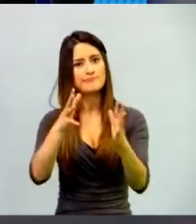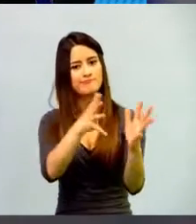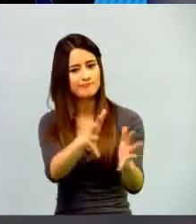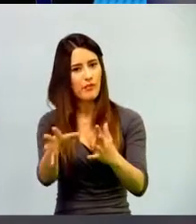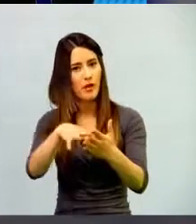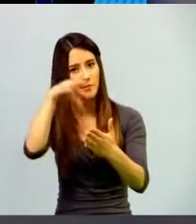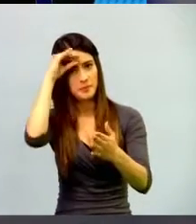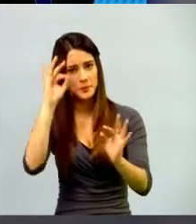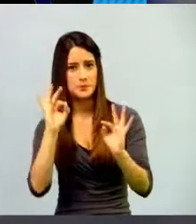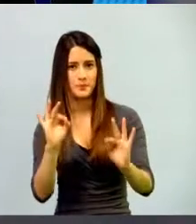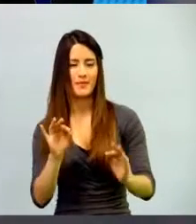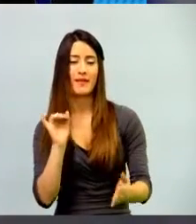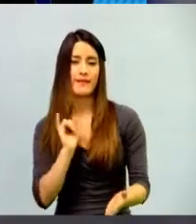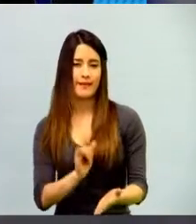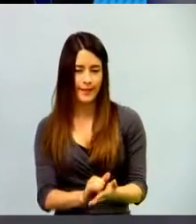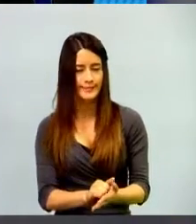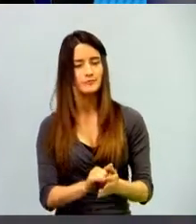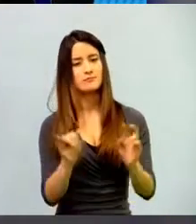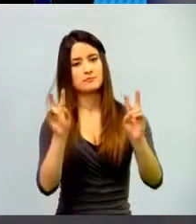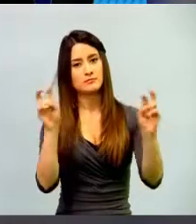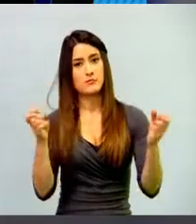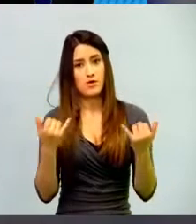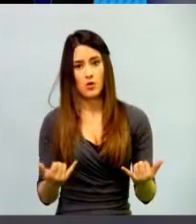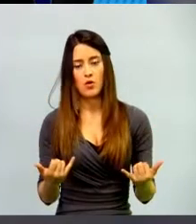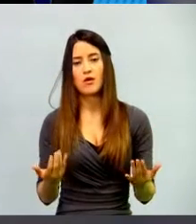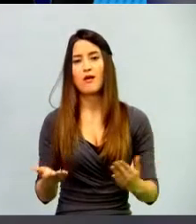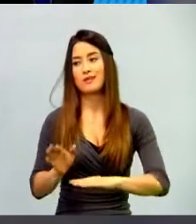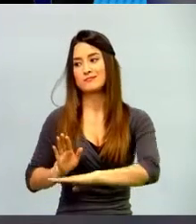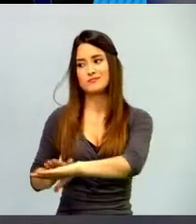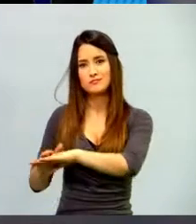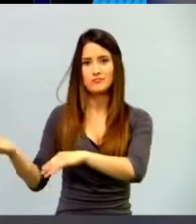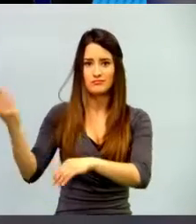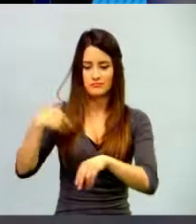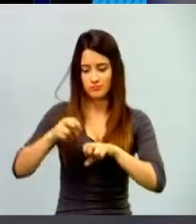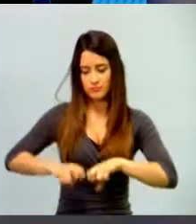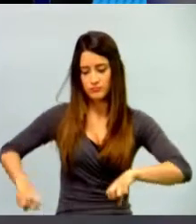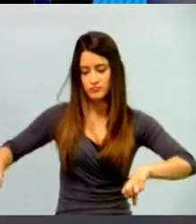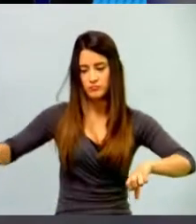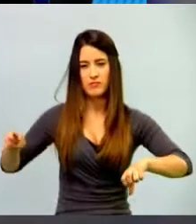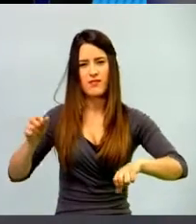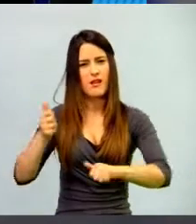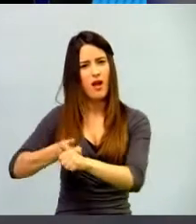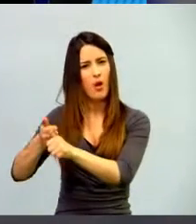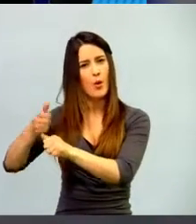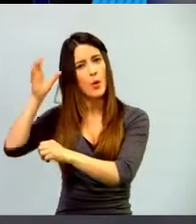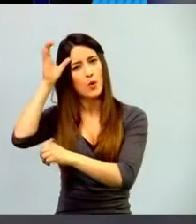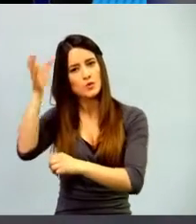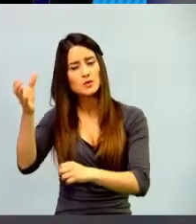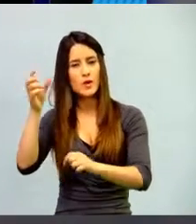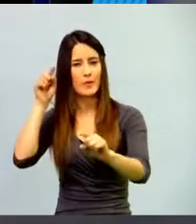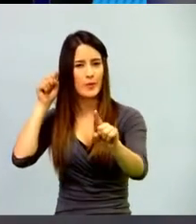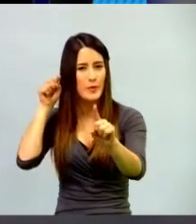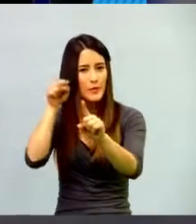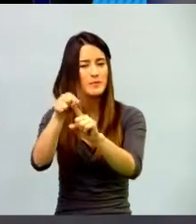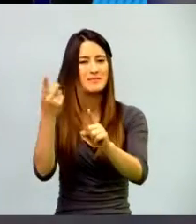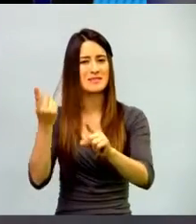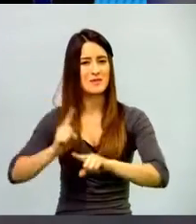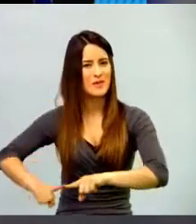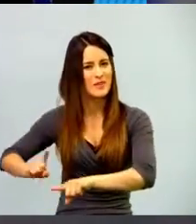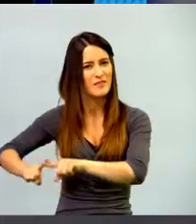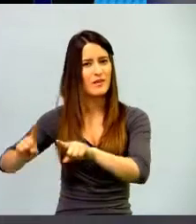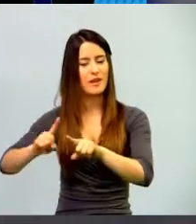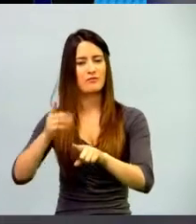invitado hoy para hablar sobre el tema, para enriquecernos con sus conceptos y con su visión a unos importantes